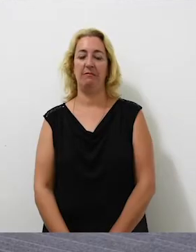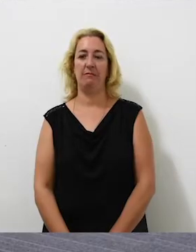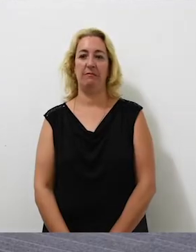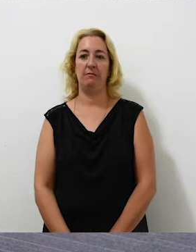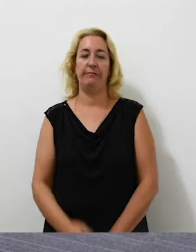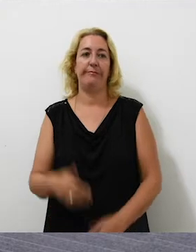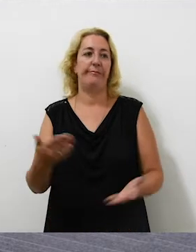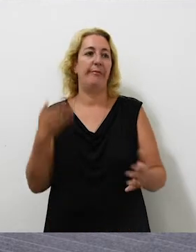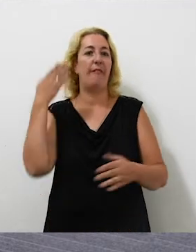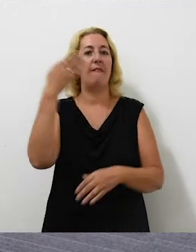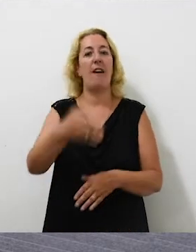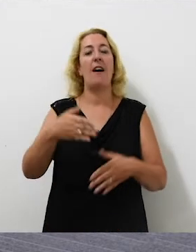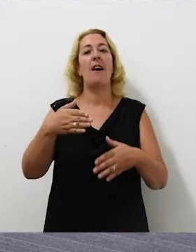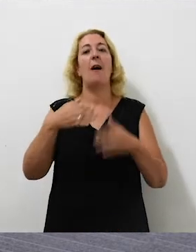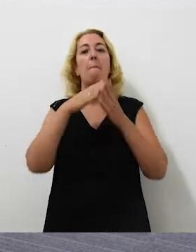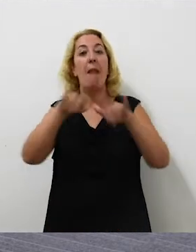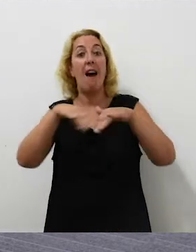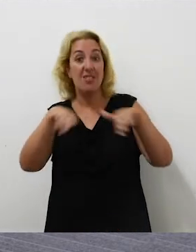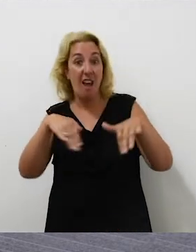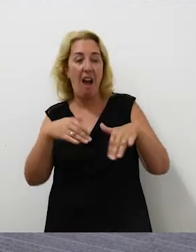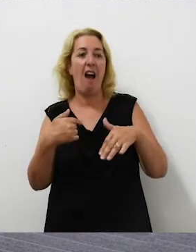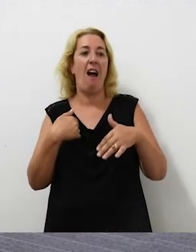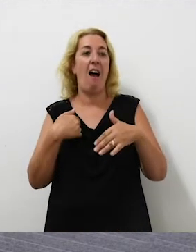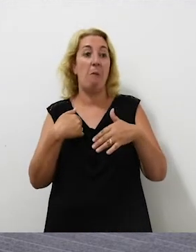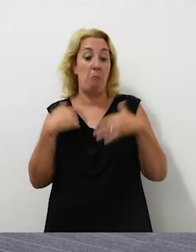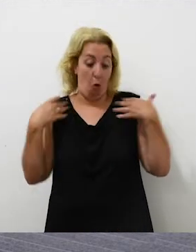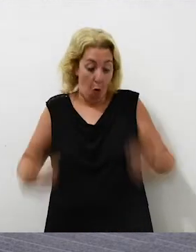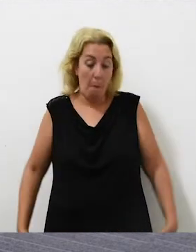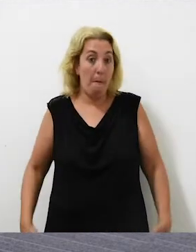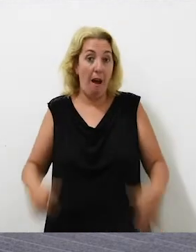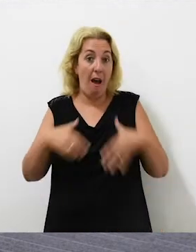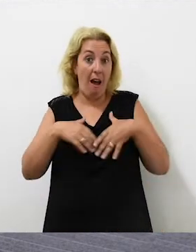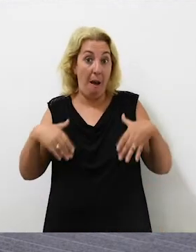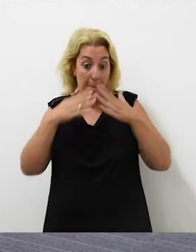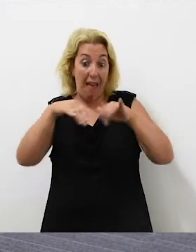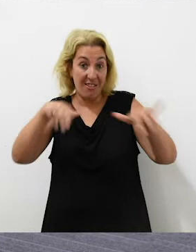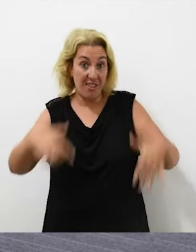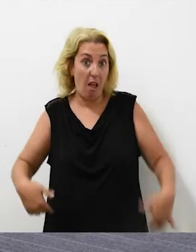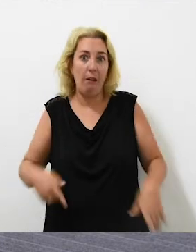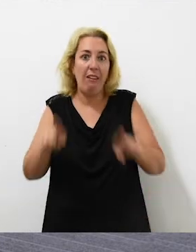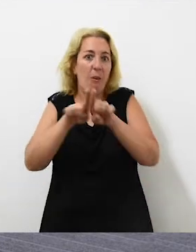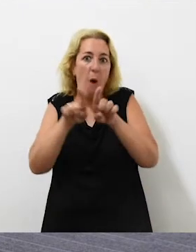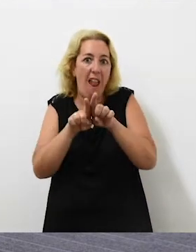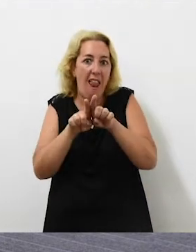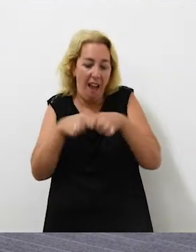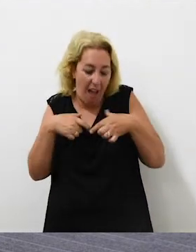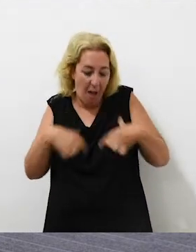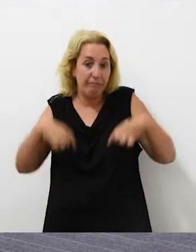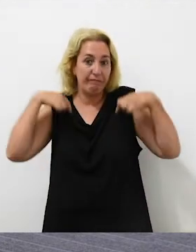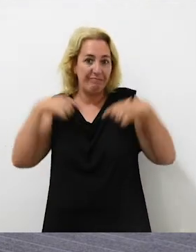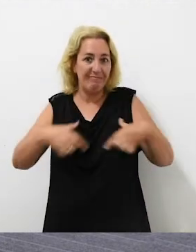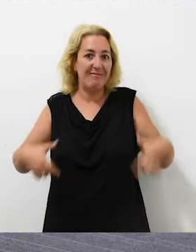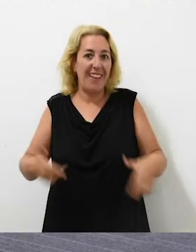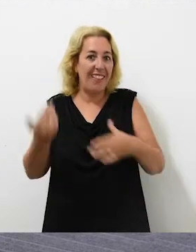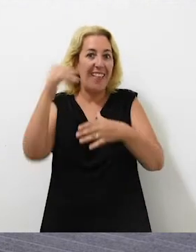Tipo, vas a la playa y te sacas una foto en ropa de playa, que es igual a la ropa interior, y todo, ay, qué lindo, sí, pero te